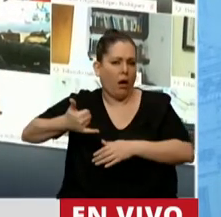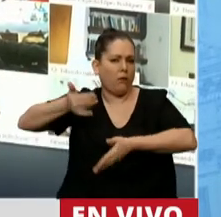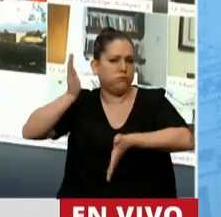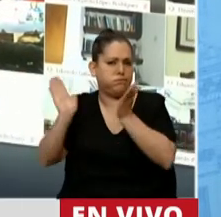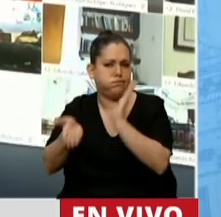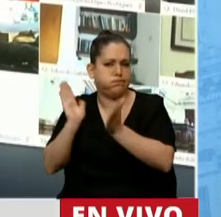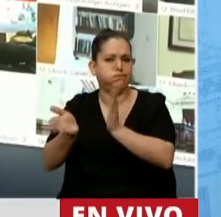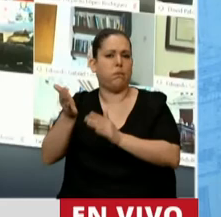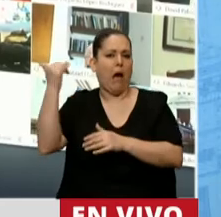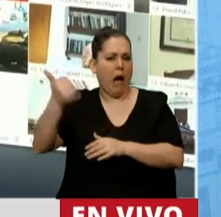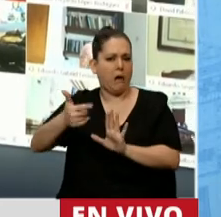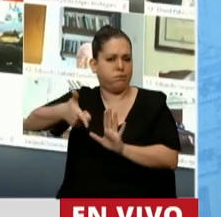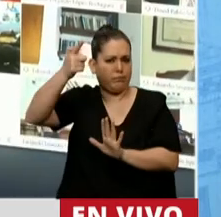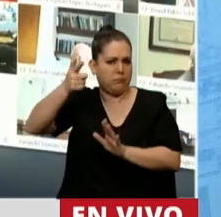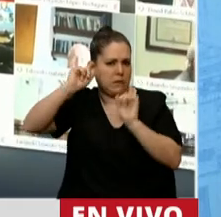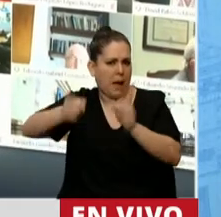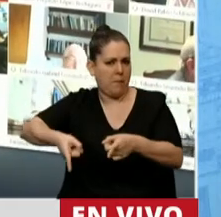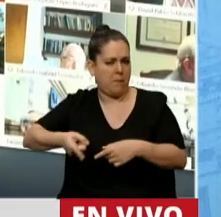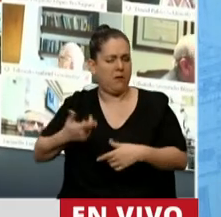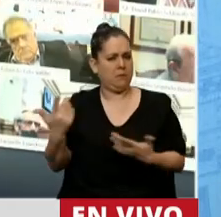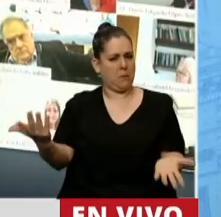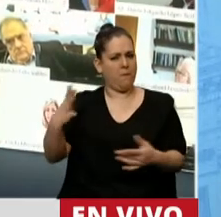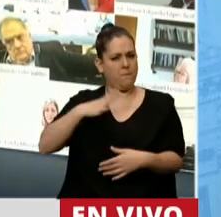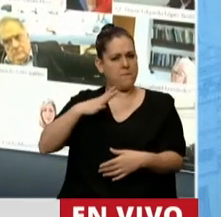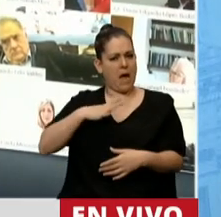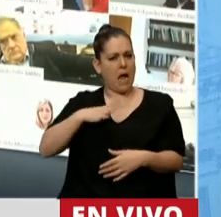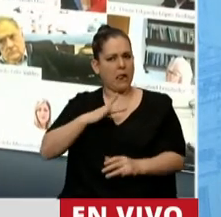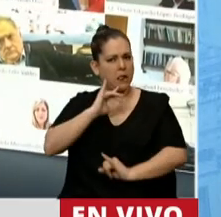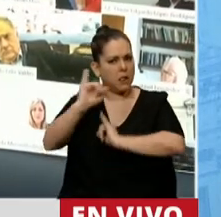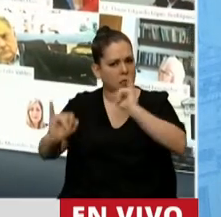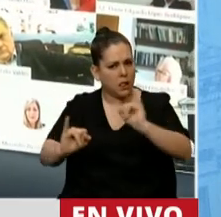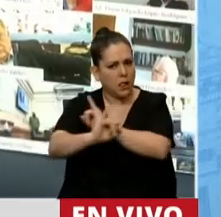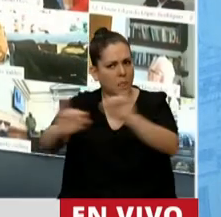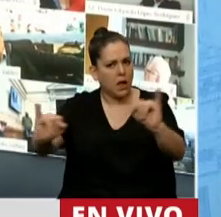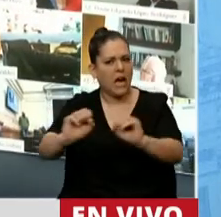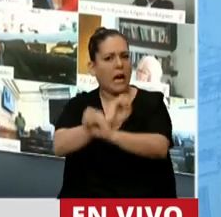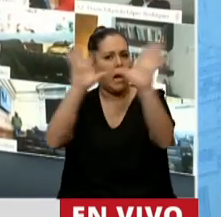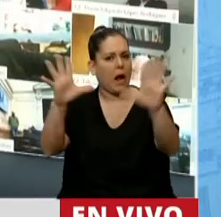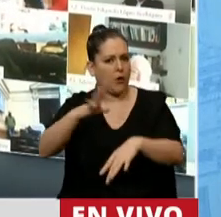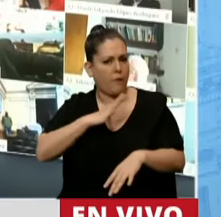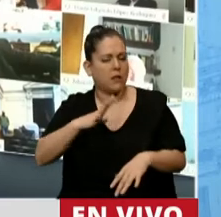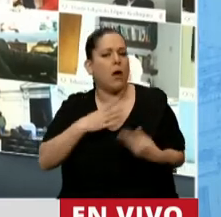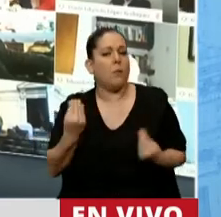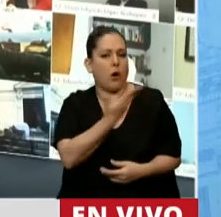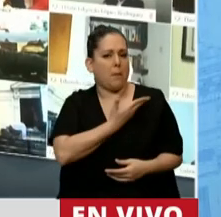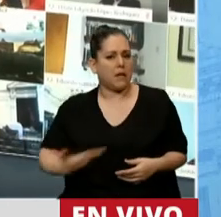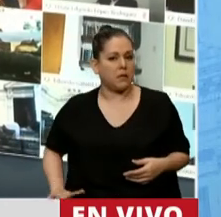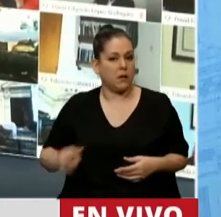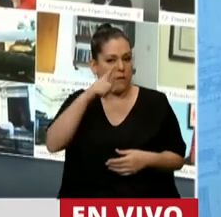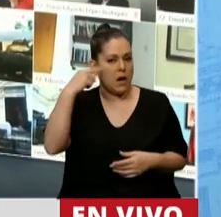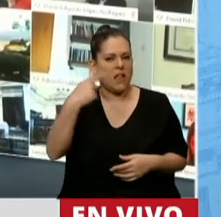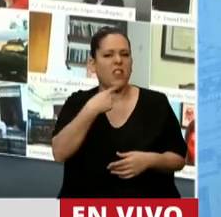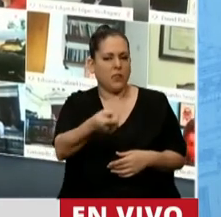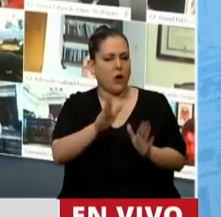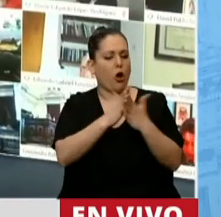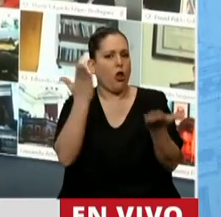hasta ejecuciones. Y digo que falta un mensaje claro. Porque el Presidente de la Nación dijo que iba a perseguir con el Código